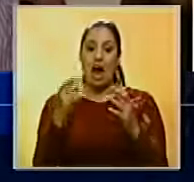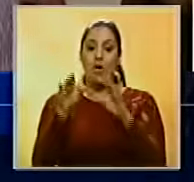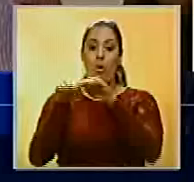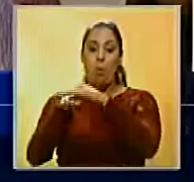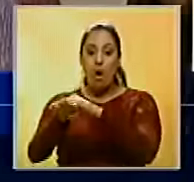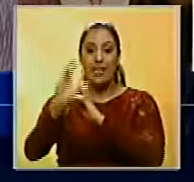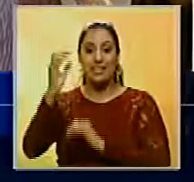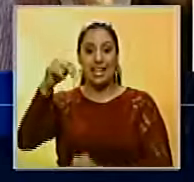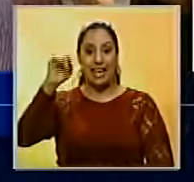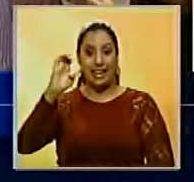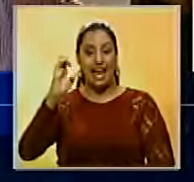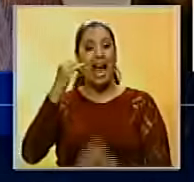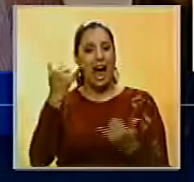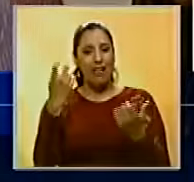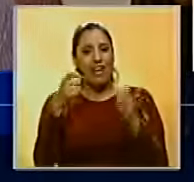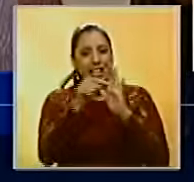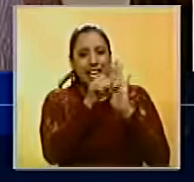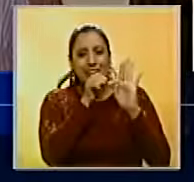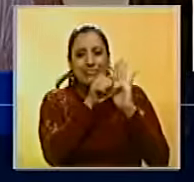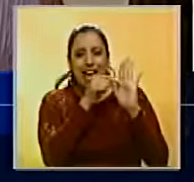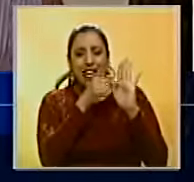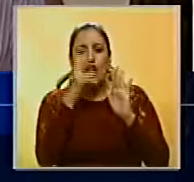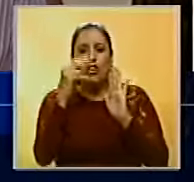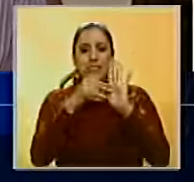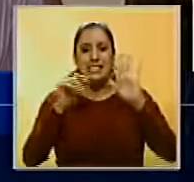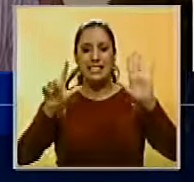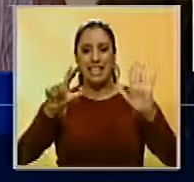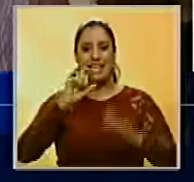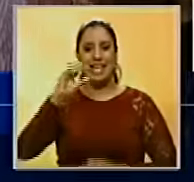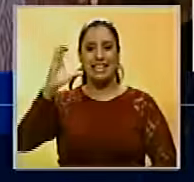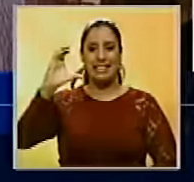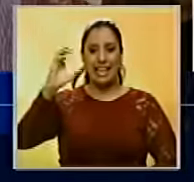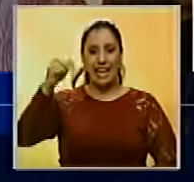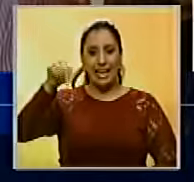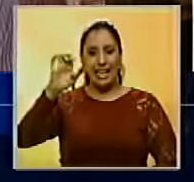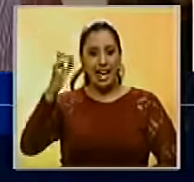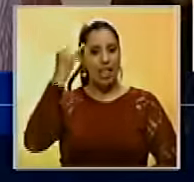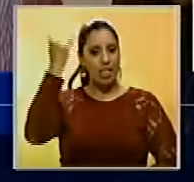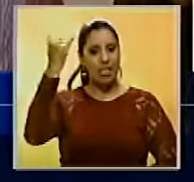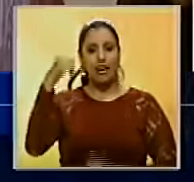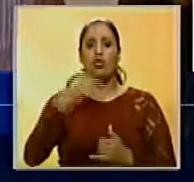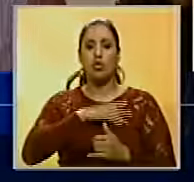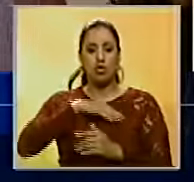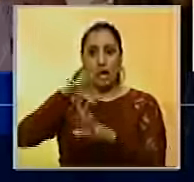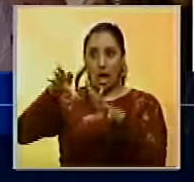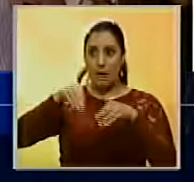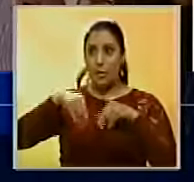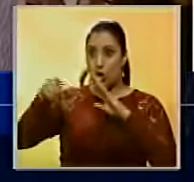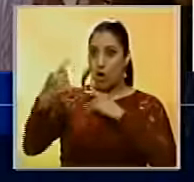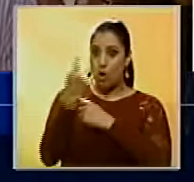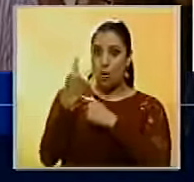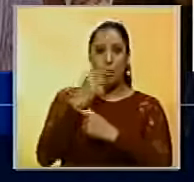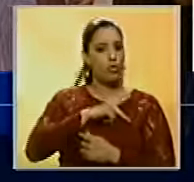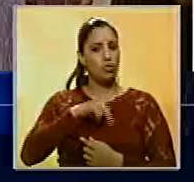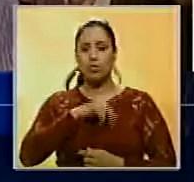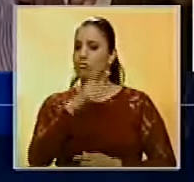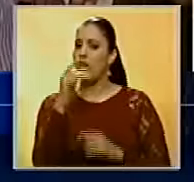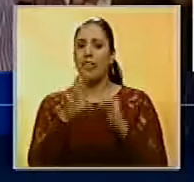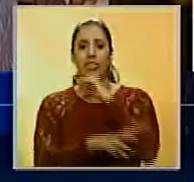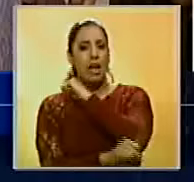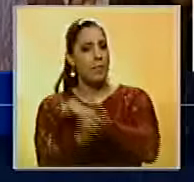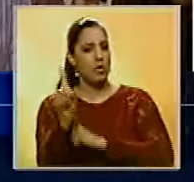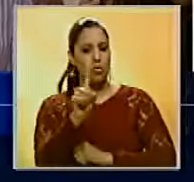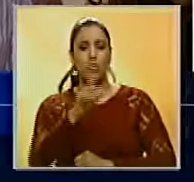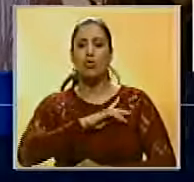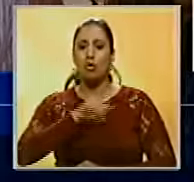del CNE. Ahora, hay un reglamento establecido en el año 2007 por el Consejo Nacional Electoral. Nosotros nos apegamos a ese reglamento. Nosotros no queremos atajos, nosotros no